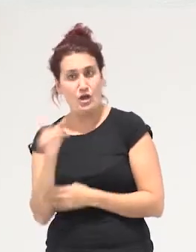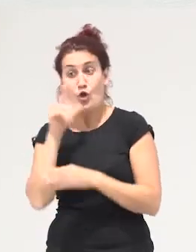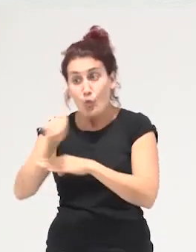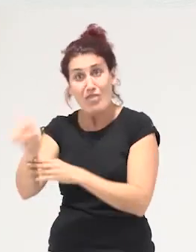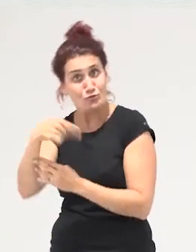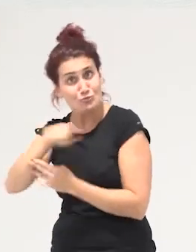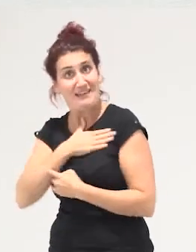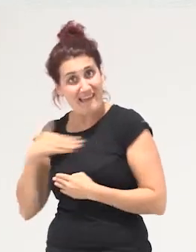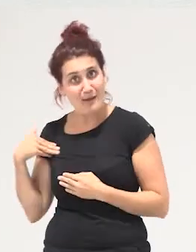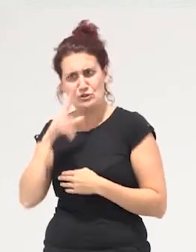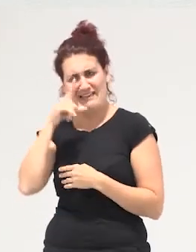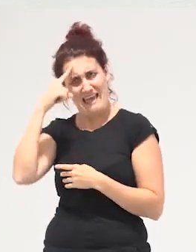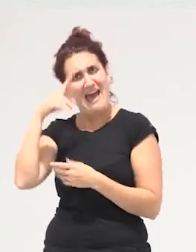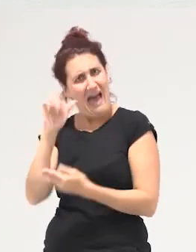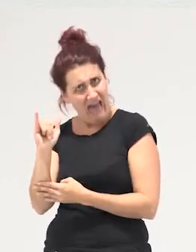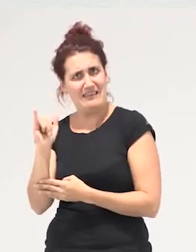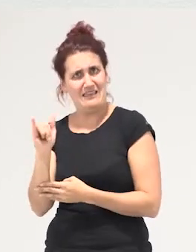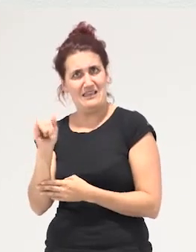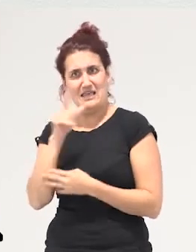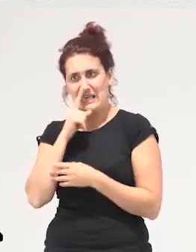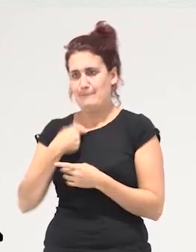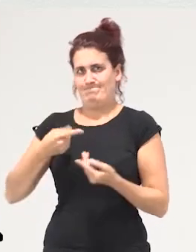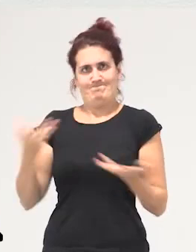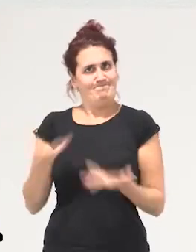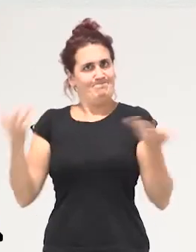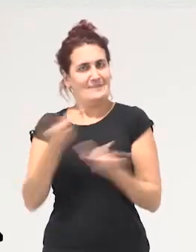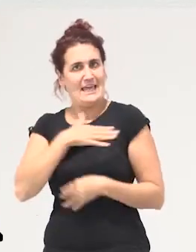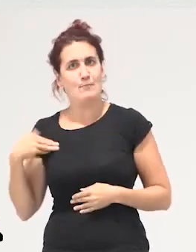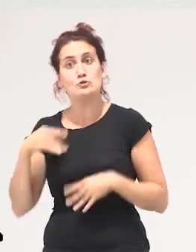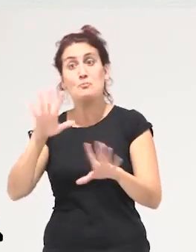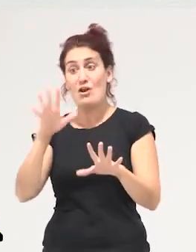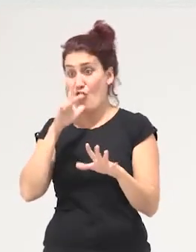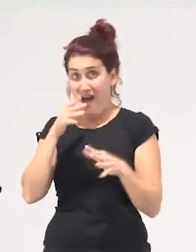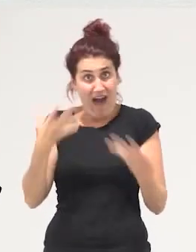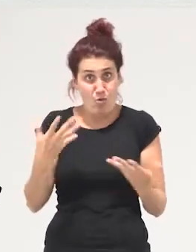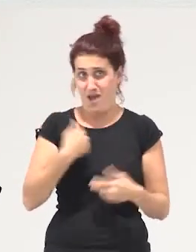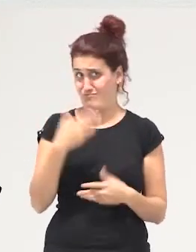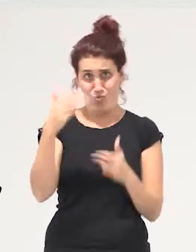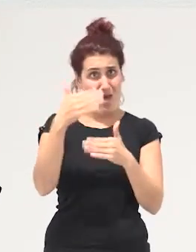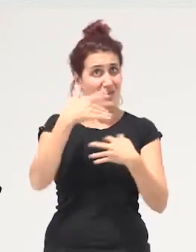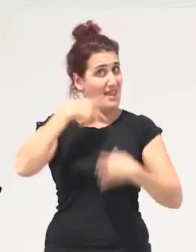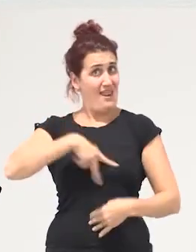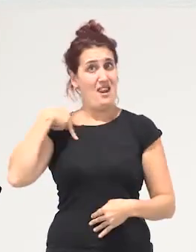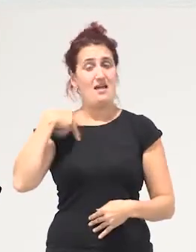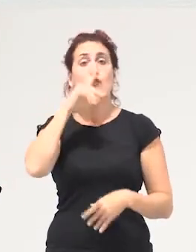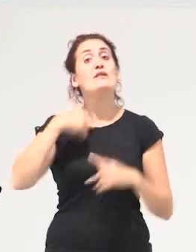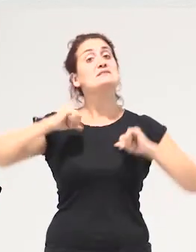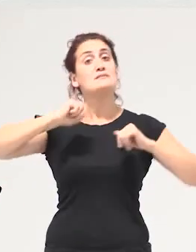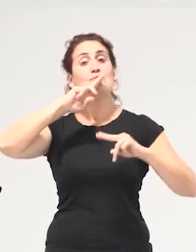y que existen ciertas expresiones que queremos promover pero no son los que hay en general entonces empecemos a llamar